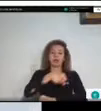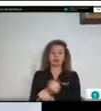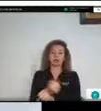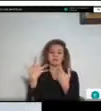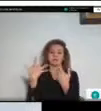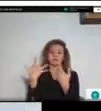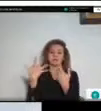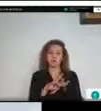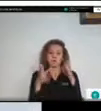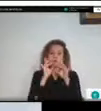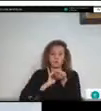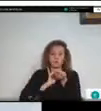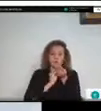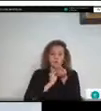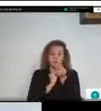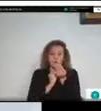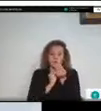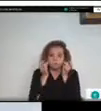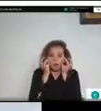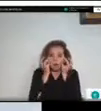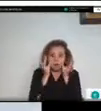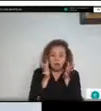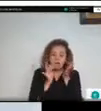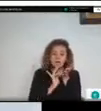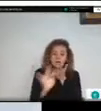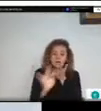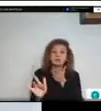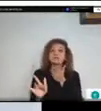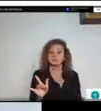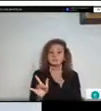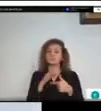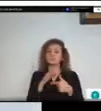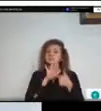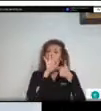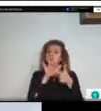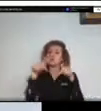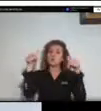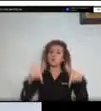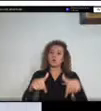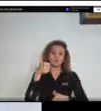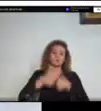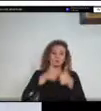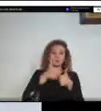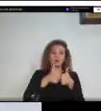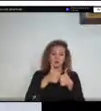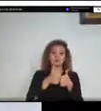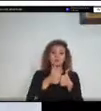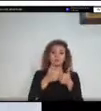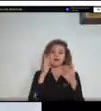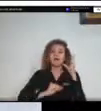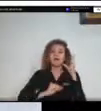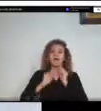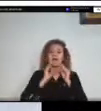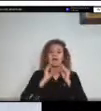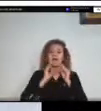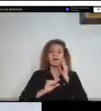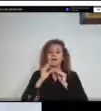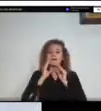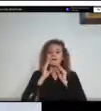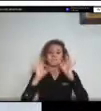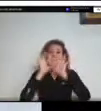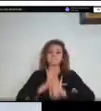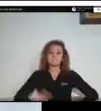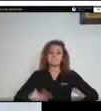CENIM su presentación el día de hoy es experiencias significativas en preparación y respuesta a emergencias